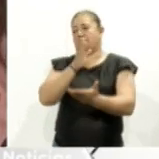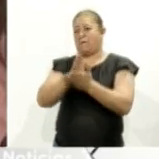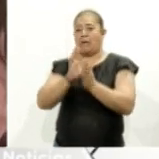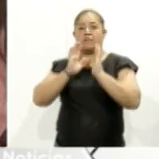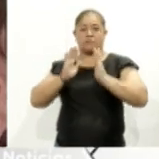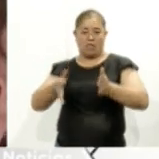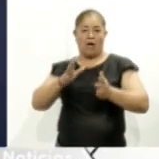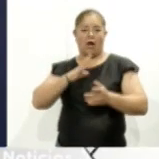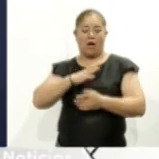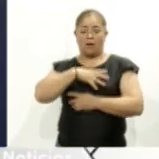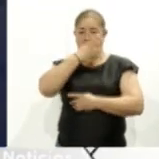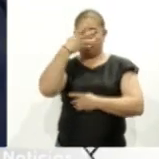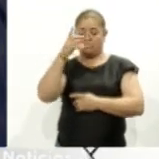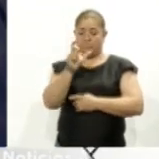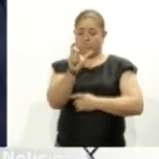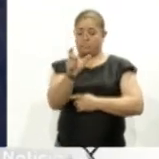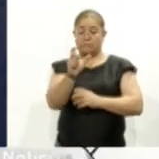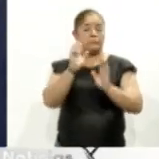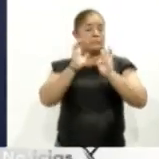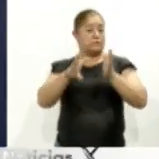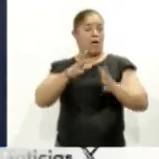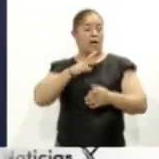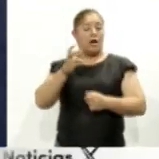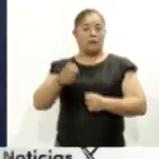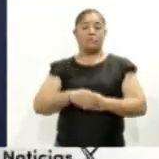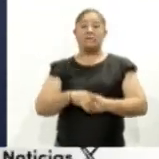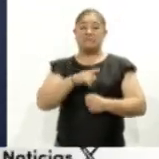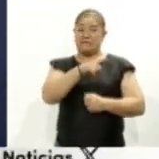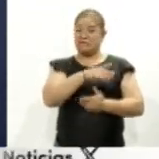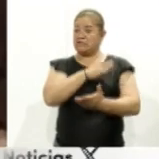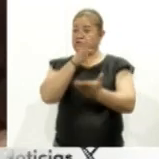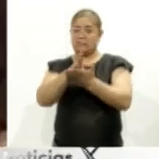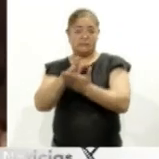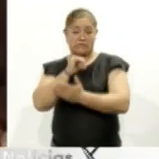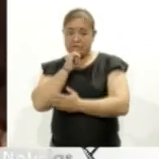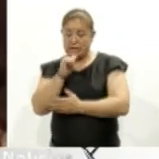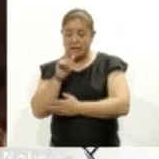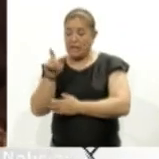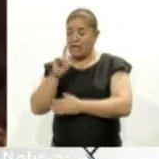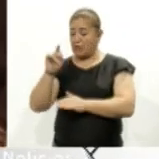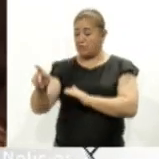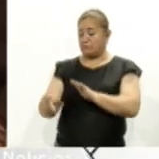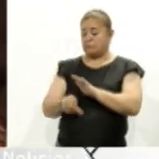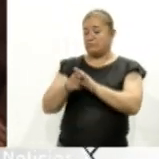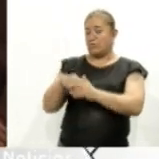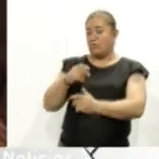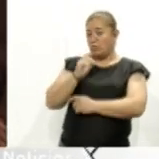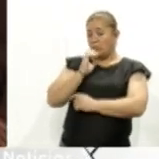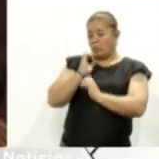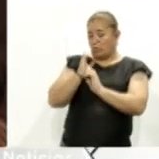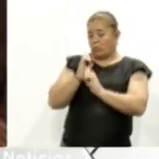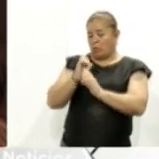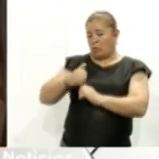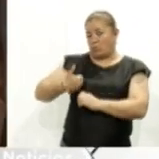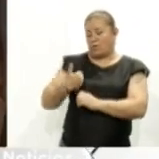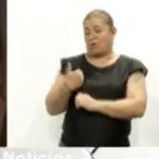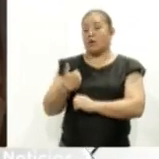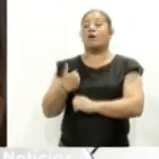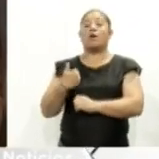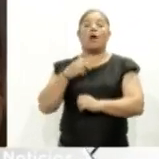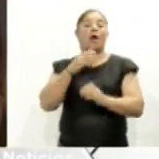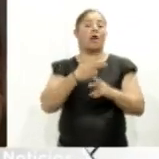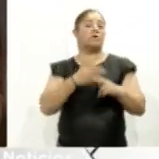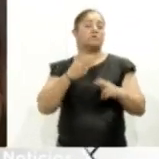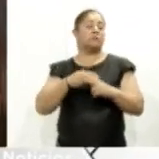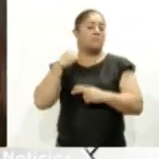de atención ciudadana donde fue atendido, ya que de no hacerlo será resguardada por el INE. La fecha límite es el 14 de marzo. A la fecha,